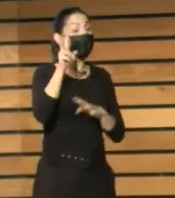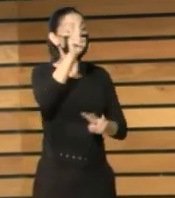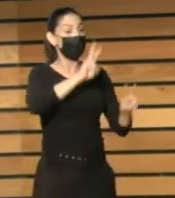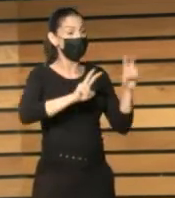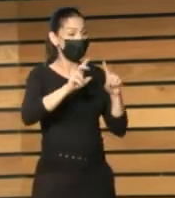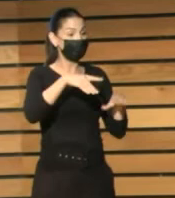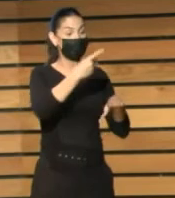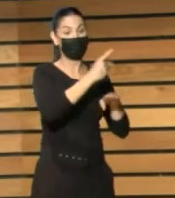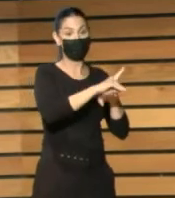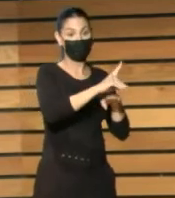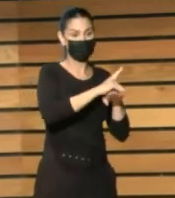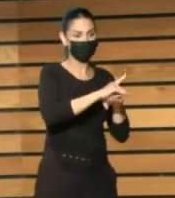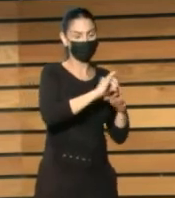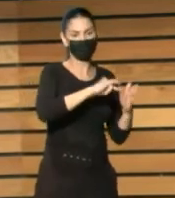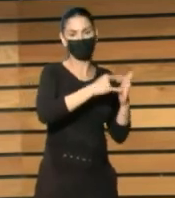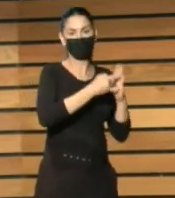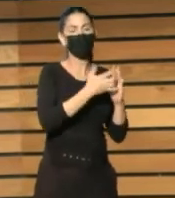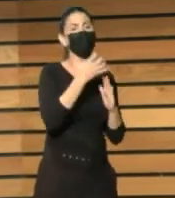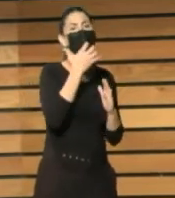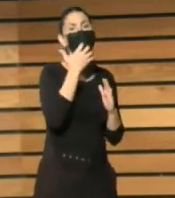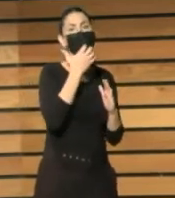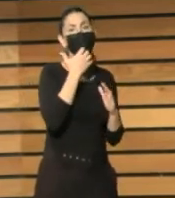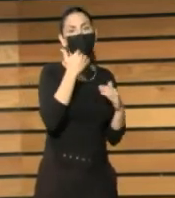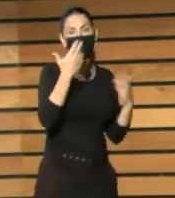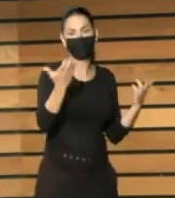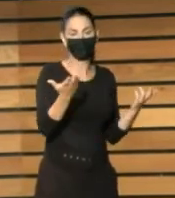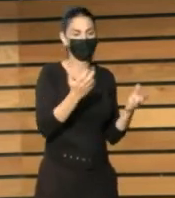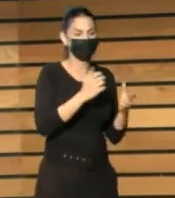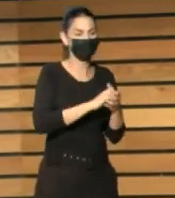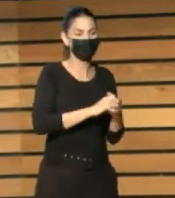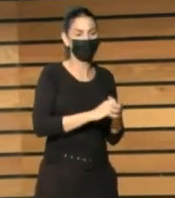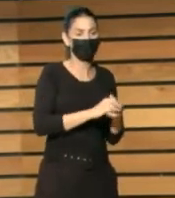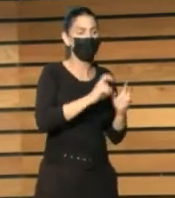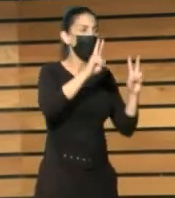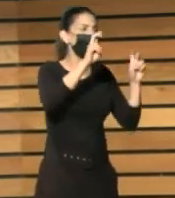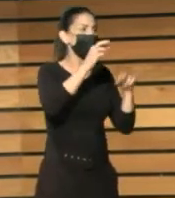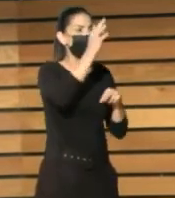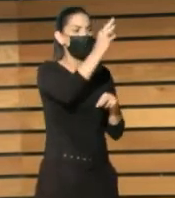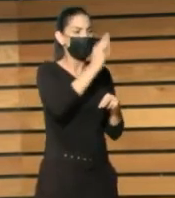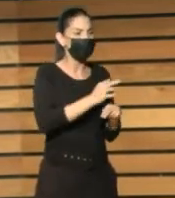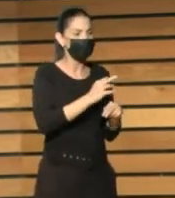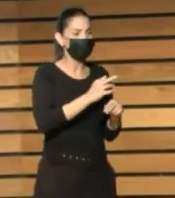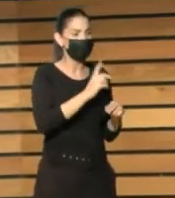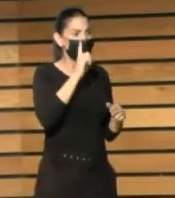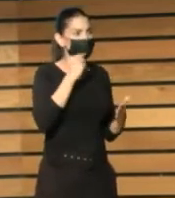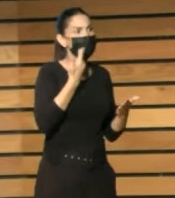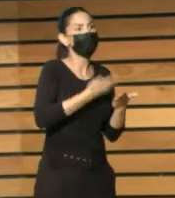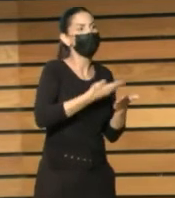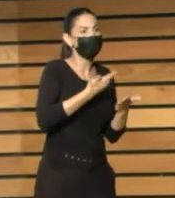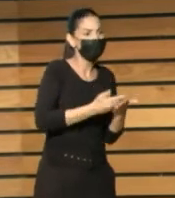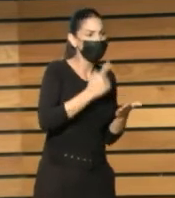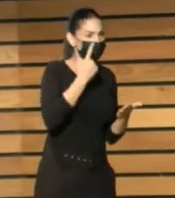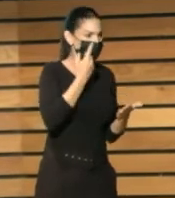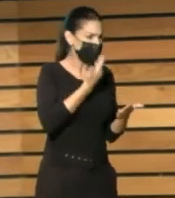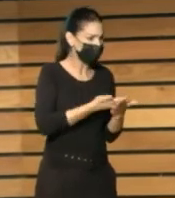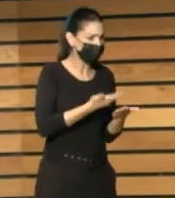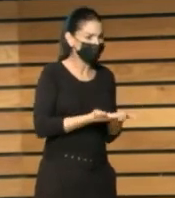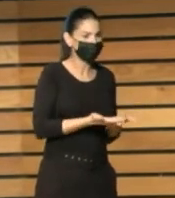Metadatos técnicos, por ejemplo, del tamaño, del formato, la suma y verificación, muy importante para los procesos de preservación.